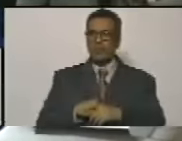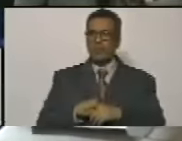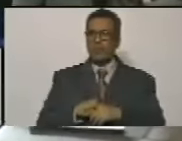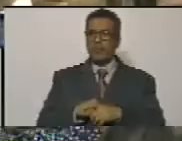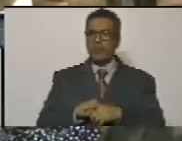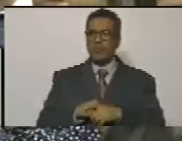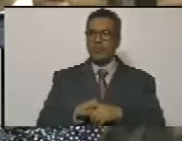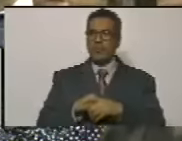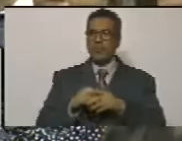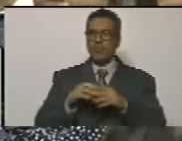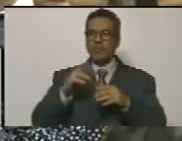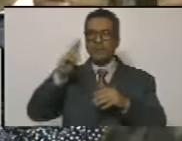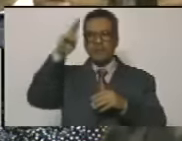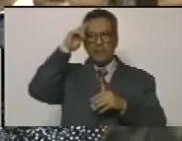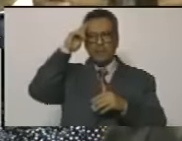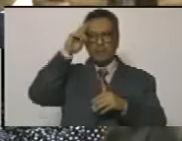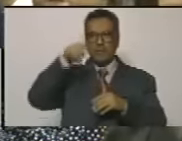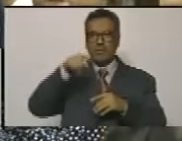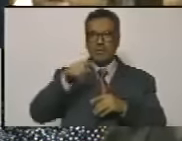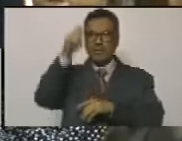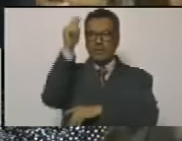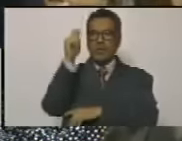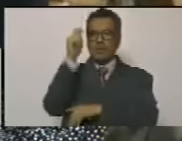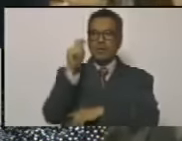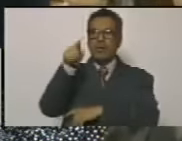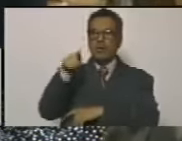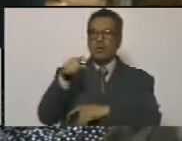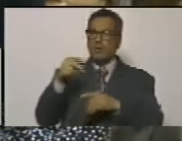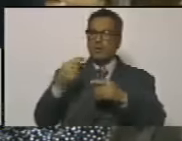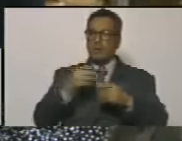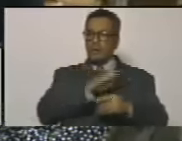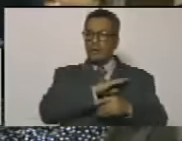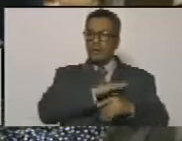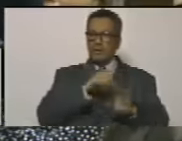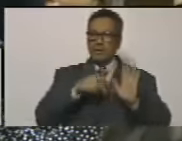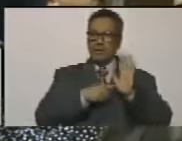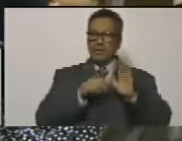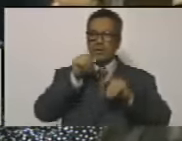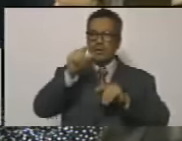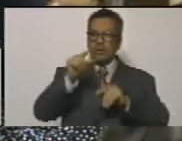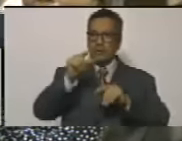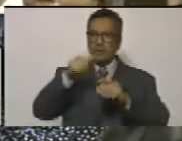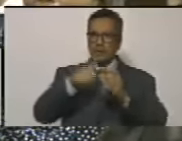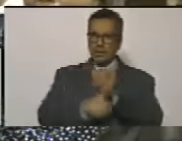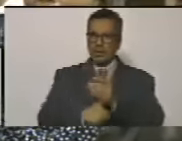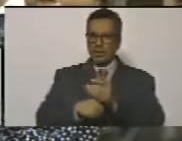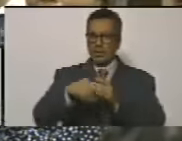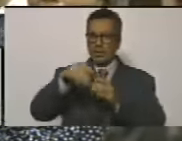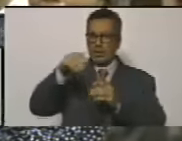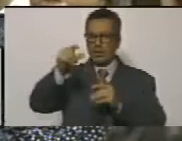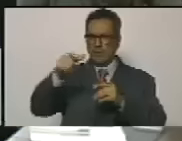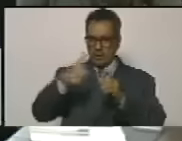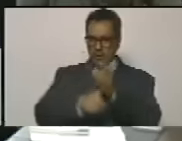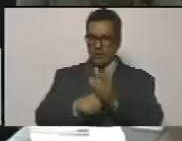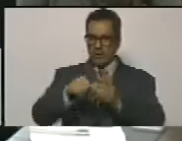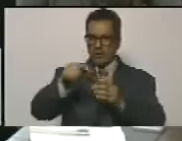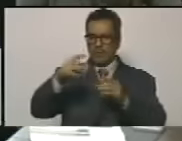respetuosamente el diputado Bernabé me entregó el sello de Acción Democrática